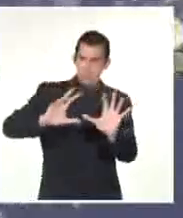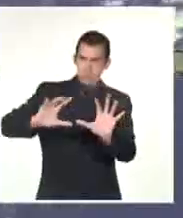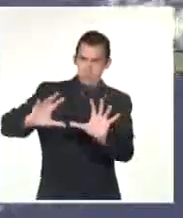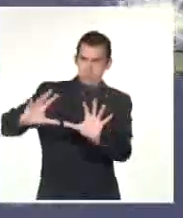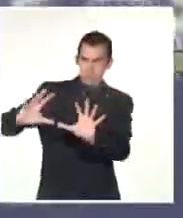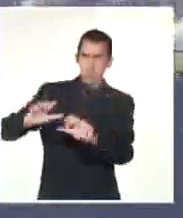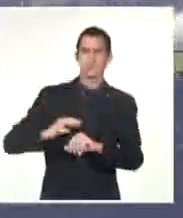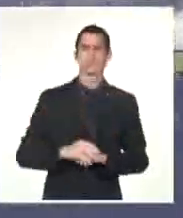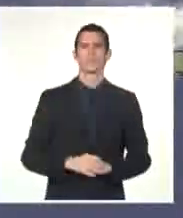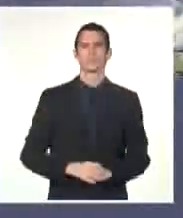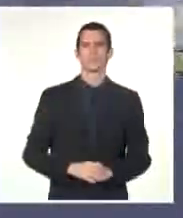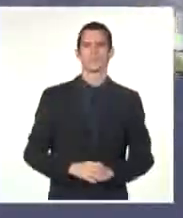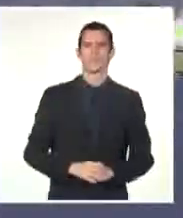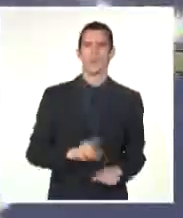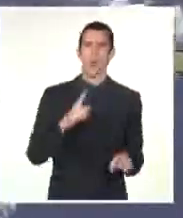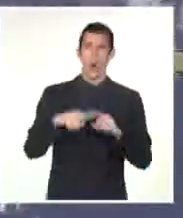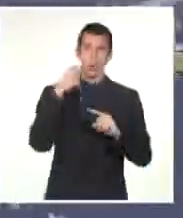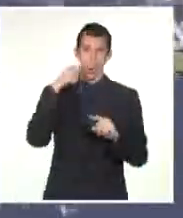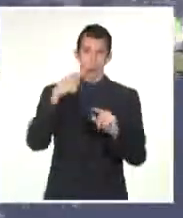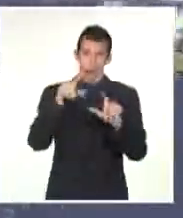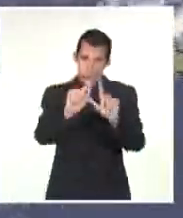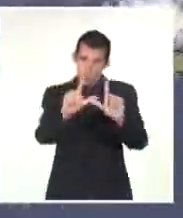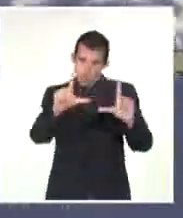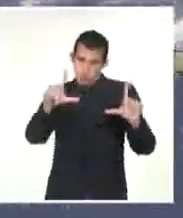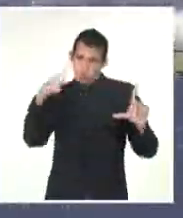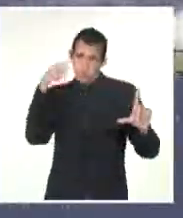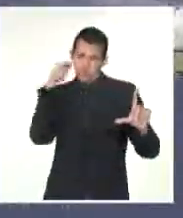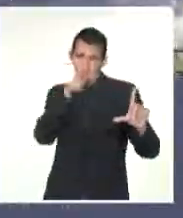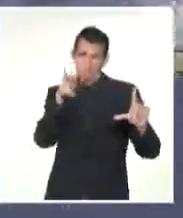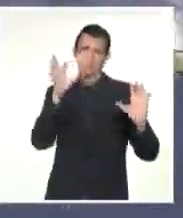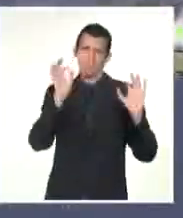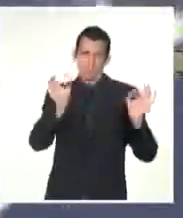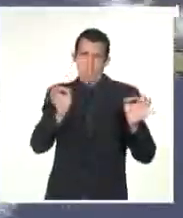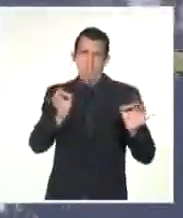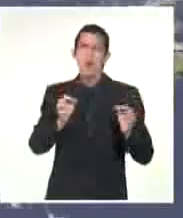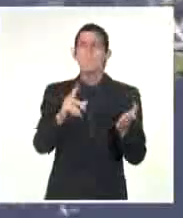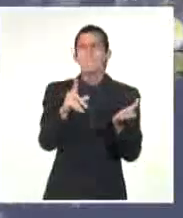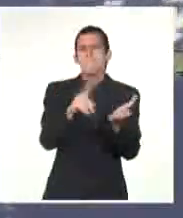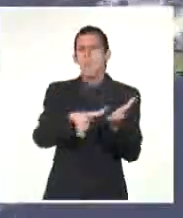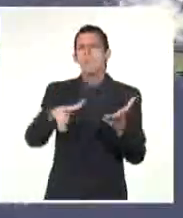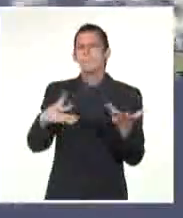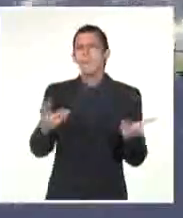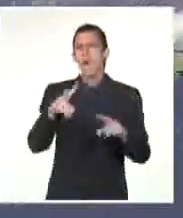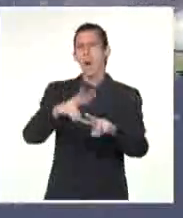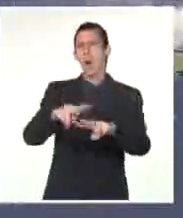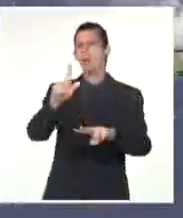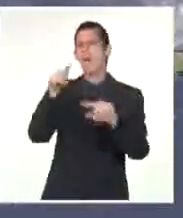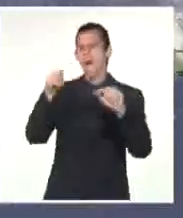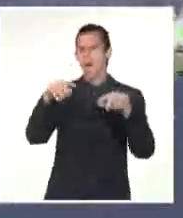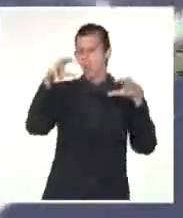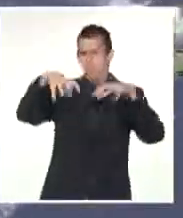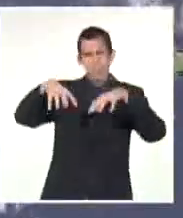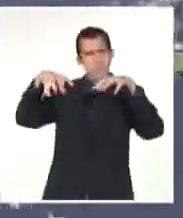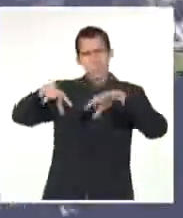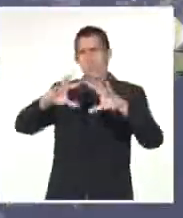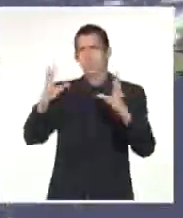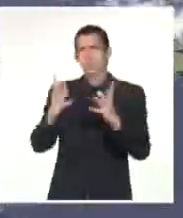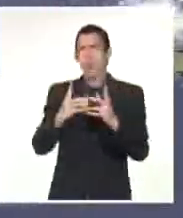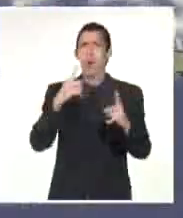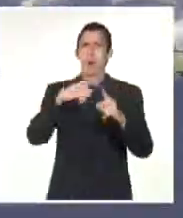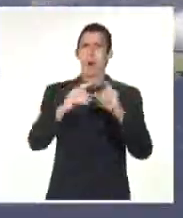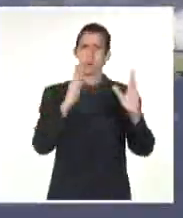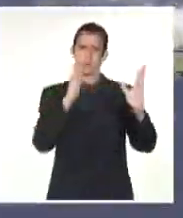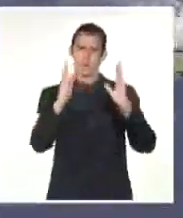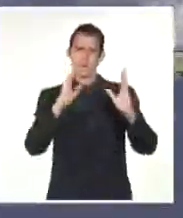imagen más ampliada de satélites, fuerte actividad de chubascos y tormentas eléctricas aquí en la provincia de Holguín y en el resto de nuestro